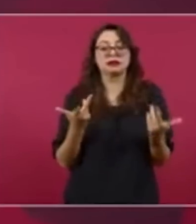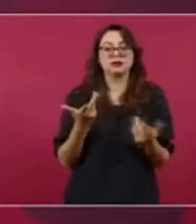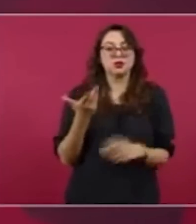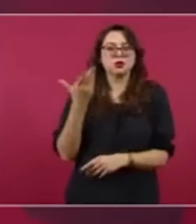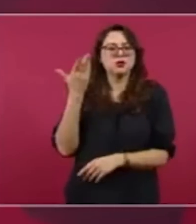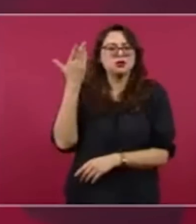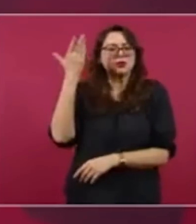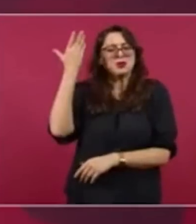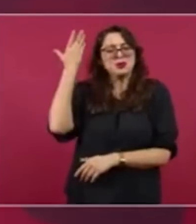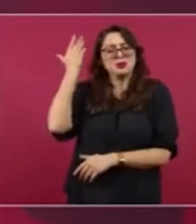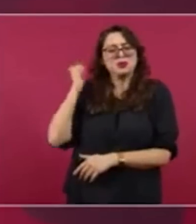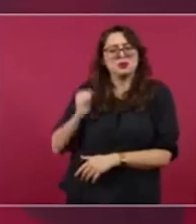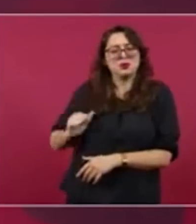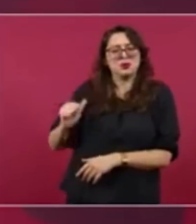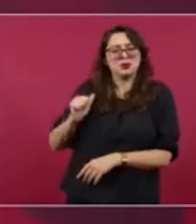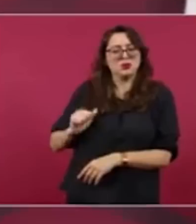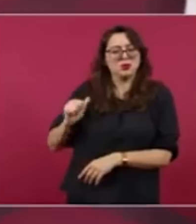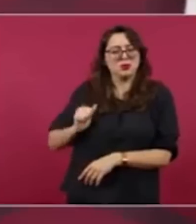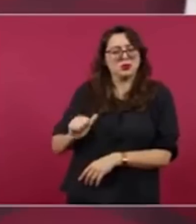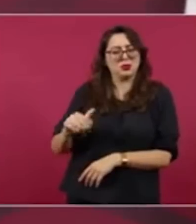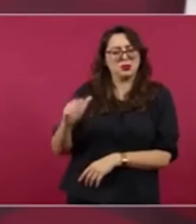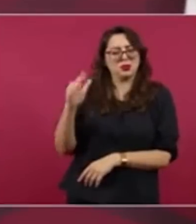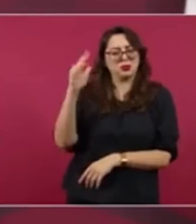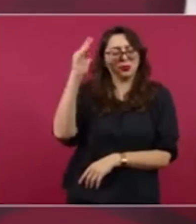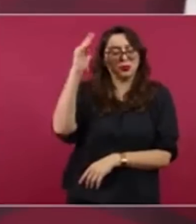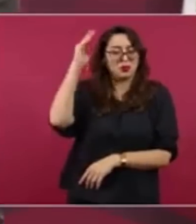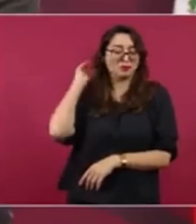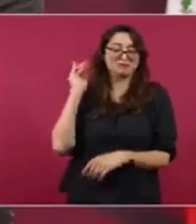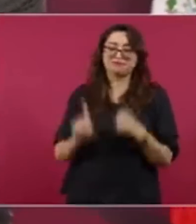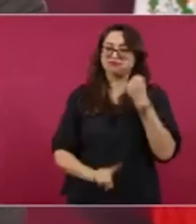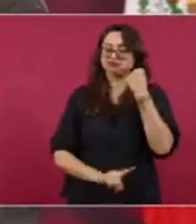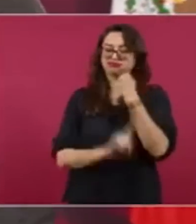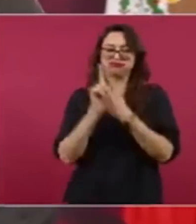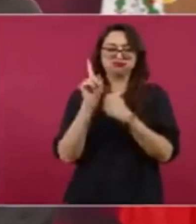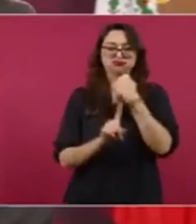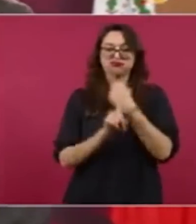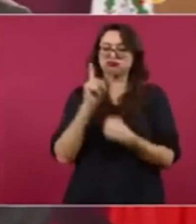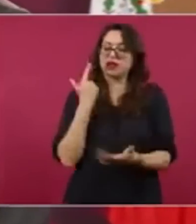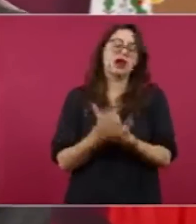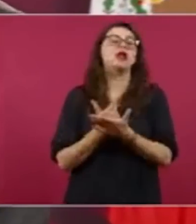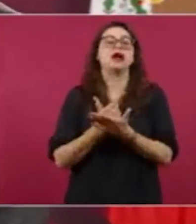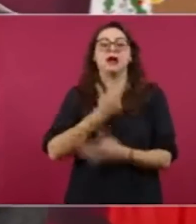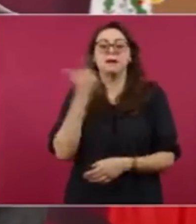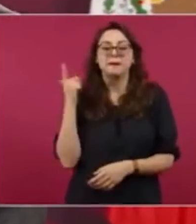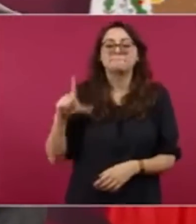que se cometieron muchos abusos,